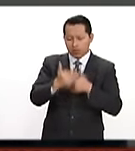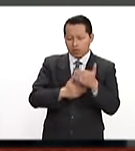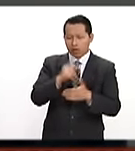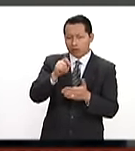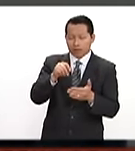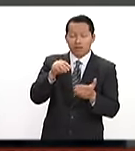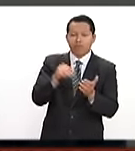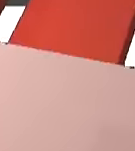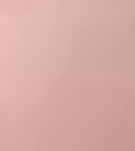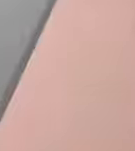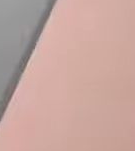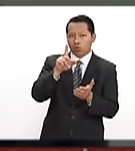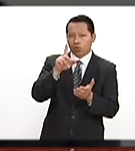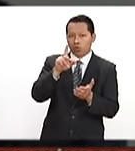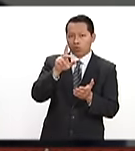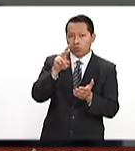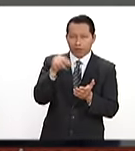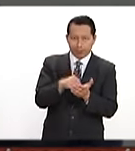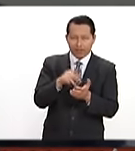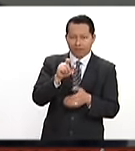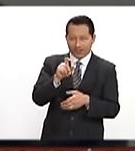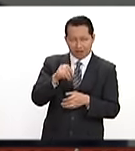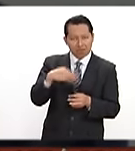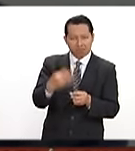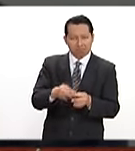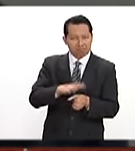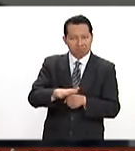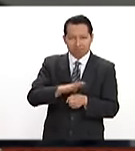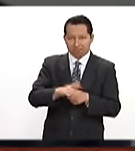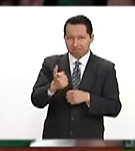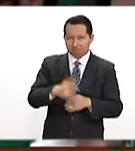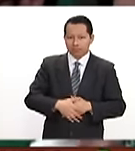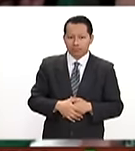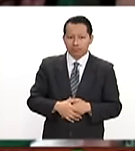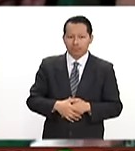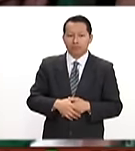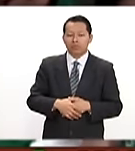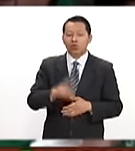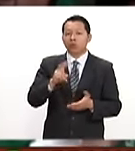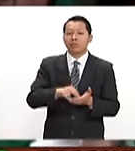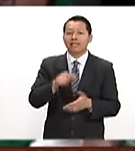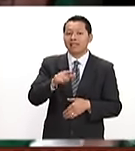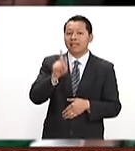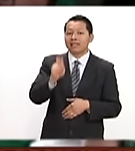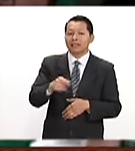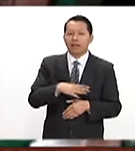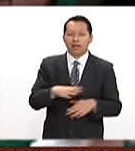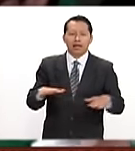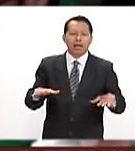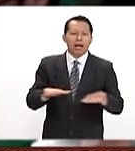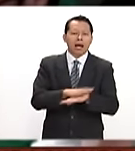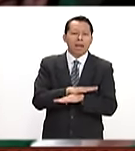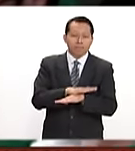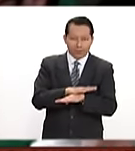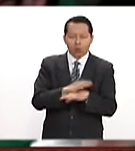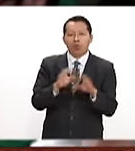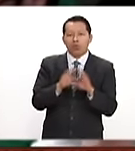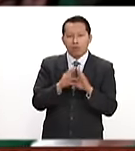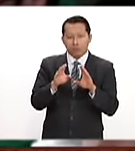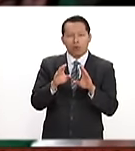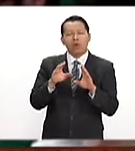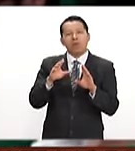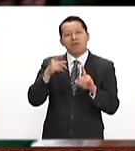financiero. El escenario del 2017 es un cambio de tendencia, es un punto de